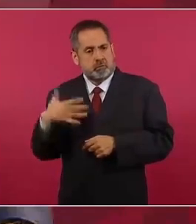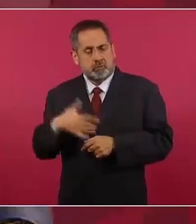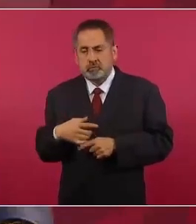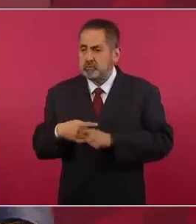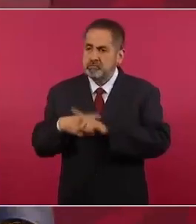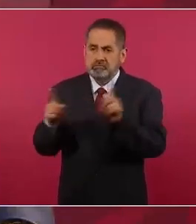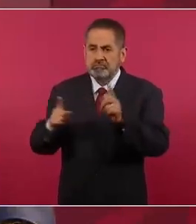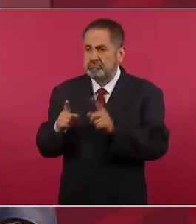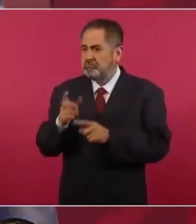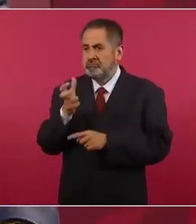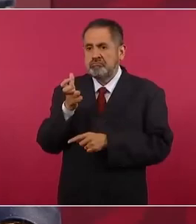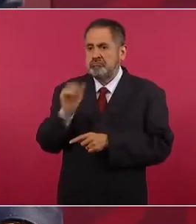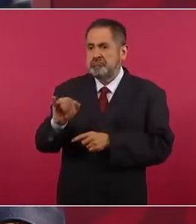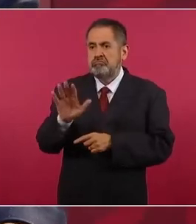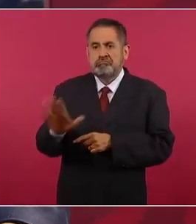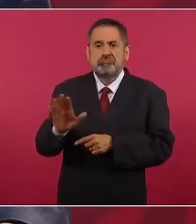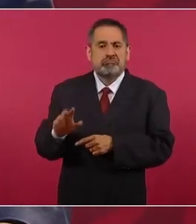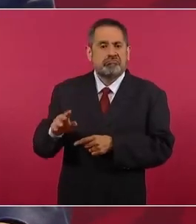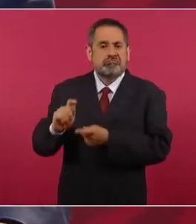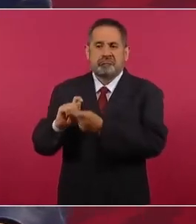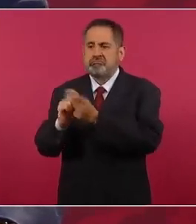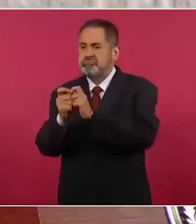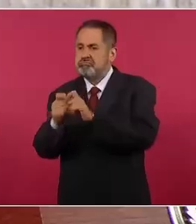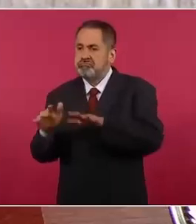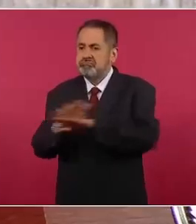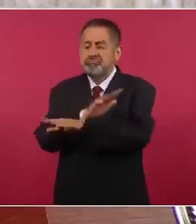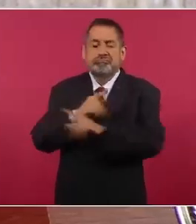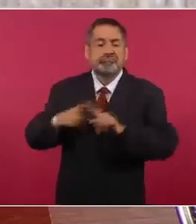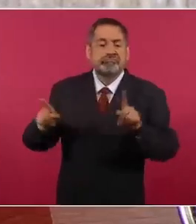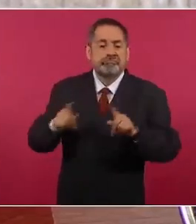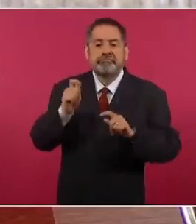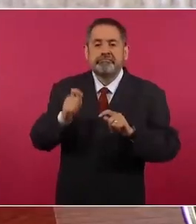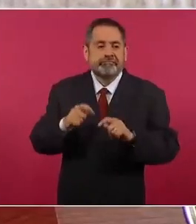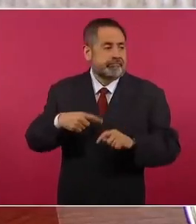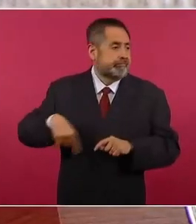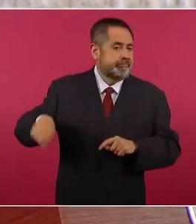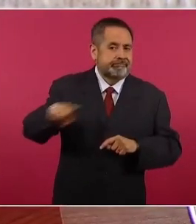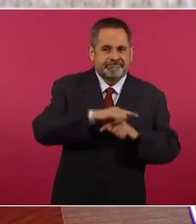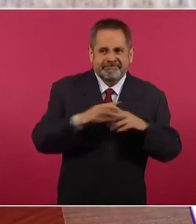de esta transformación es que sin violencia